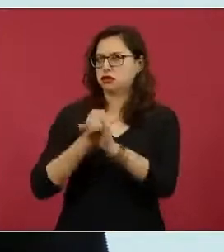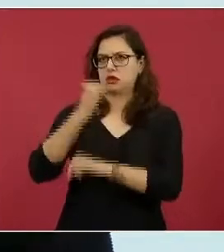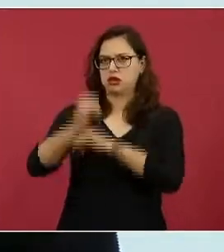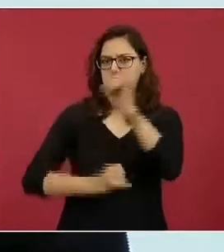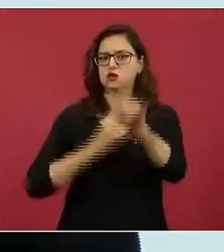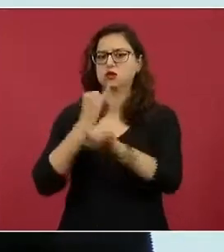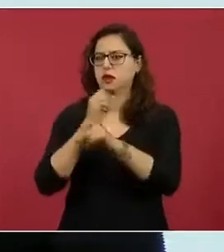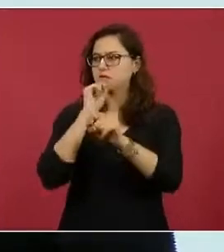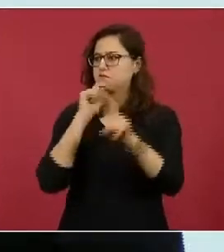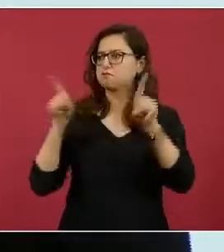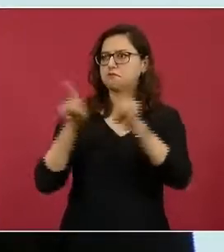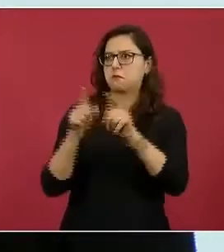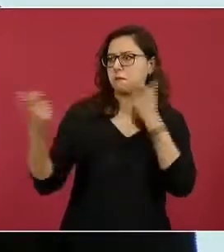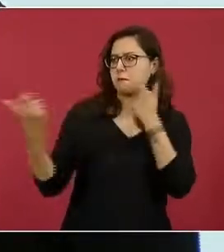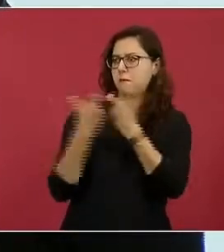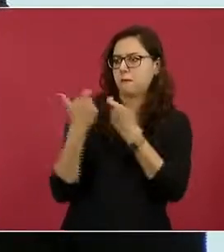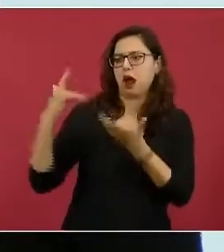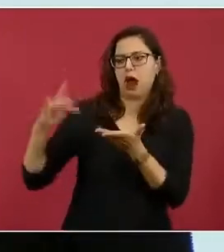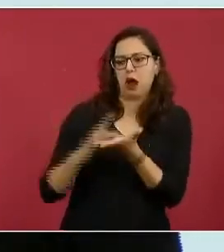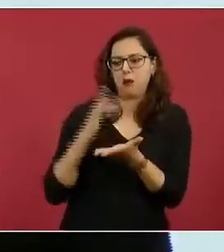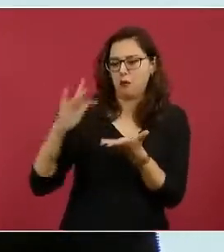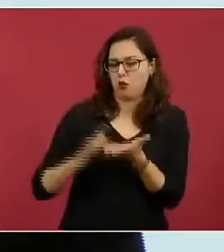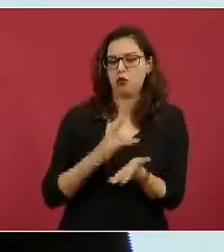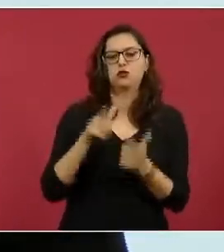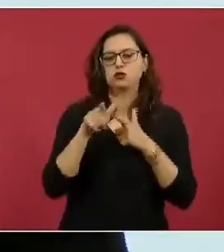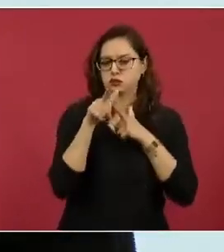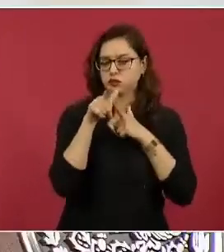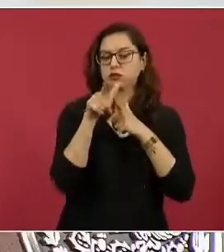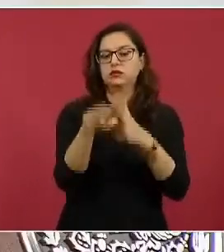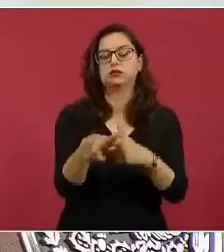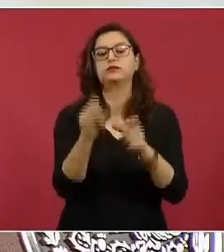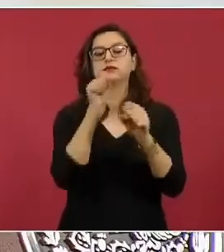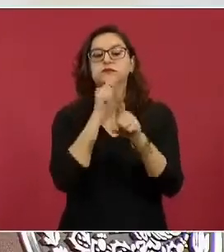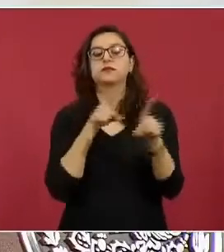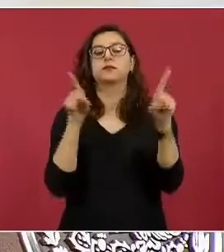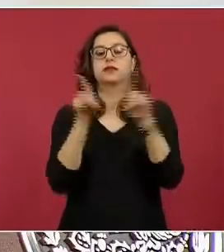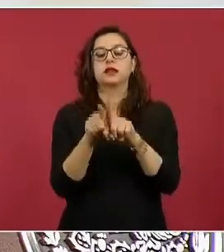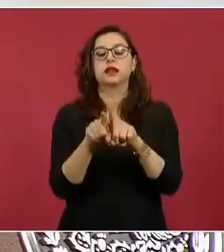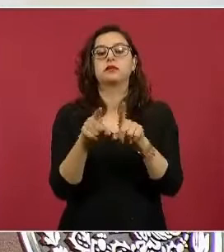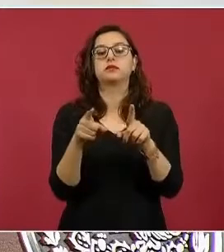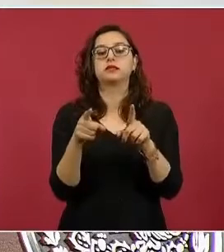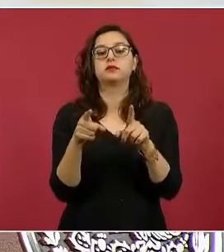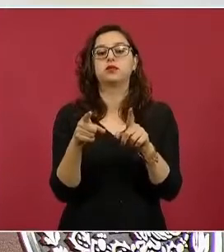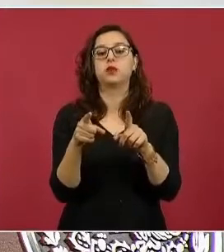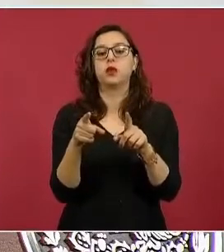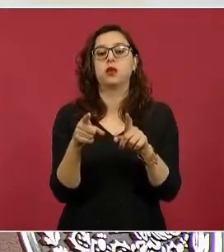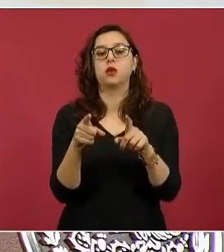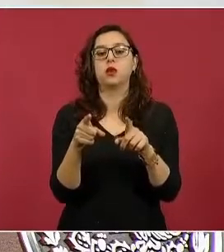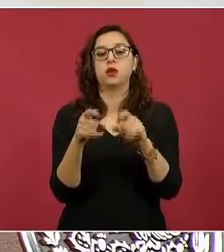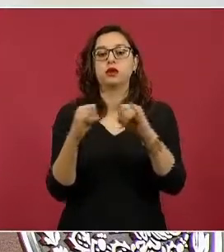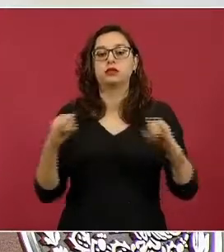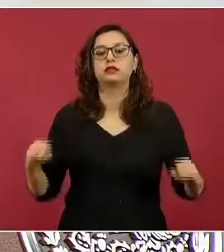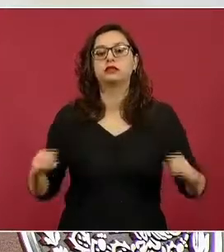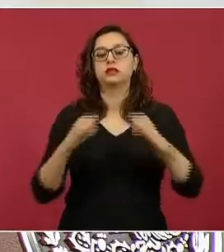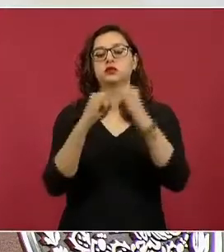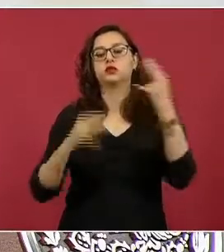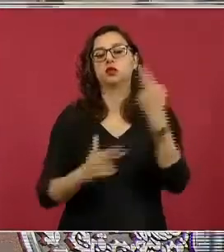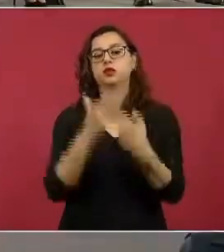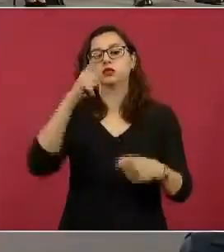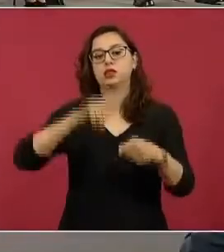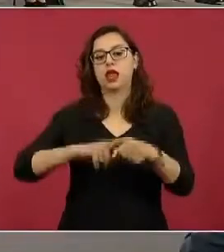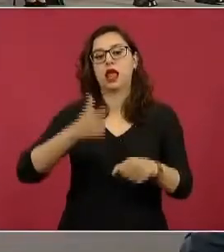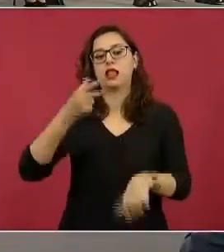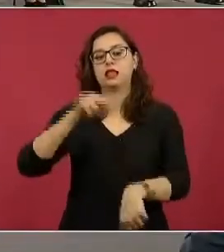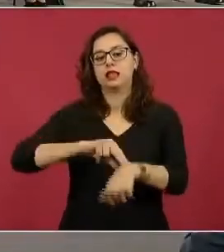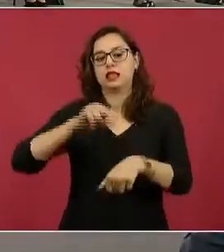hemos venido trabajando de manera muy importante. También con el Instituto Nacional de Medicina Genómica. La